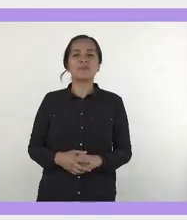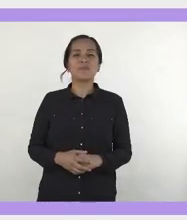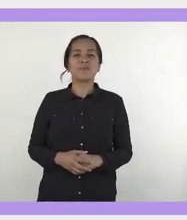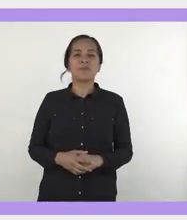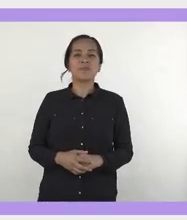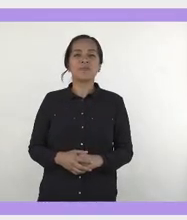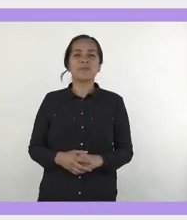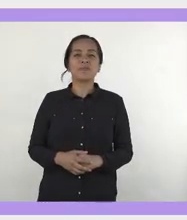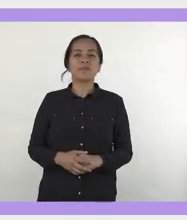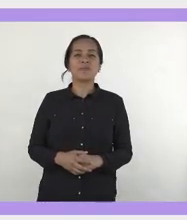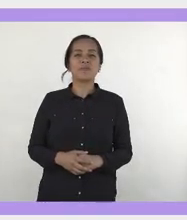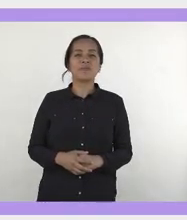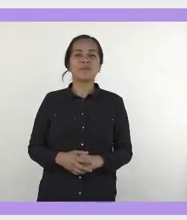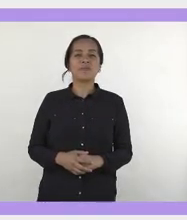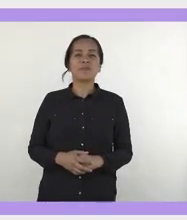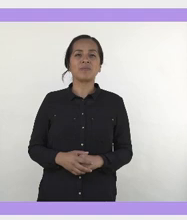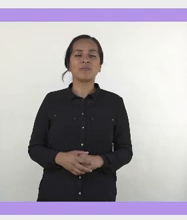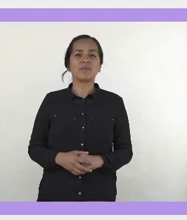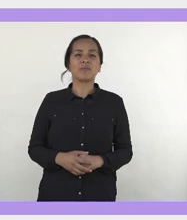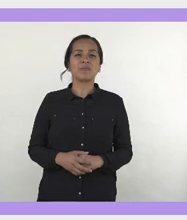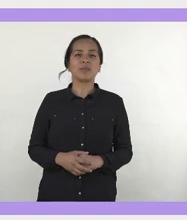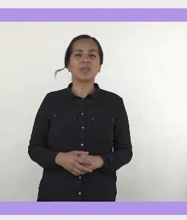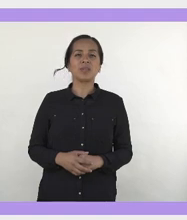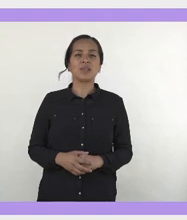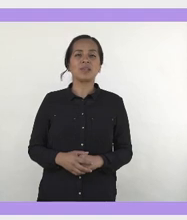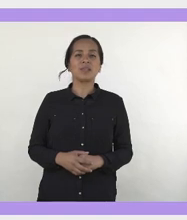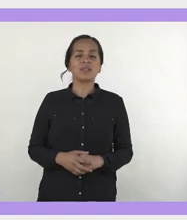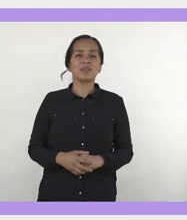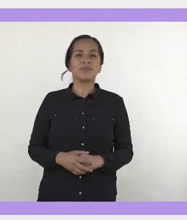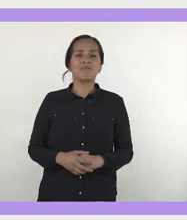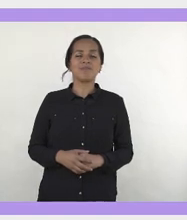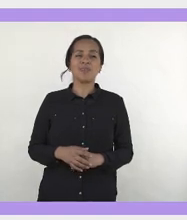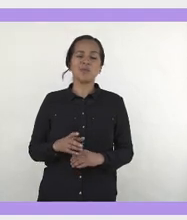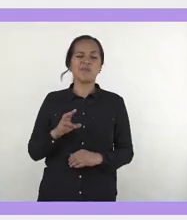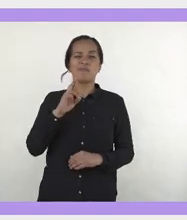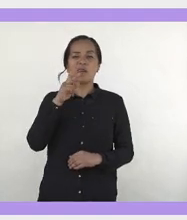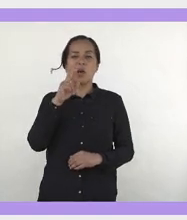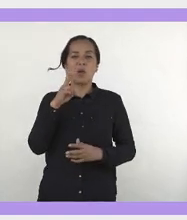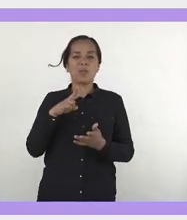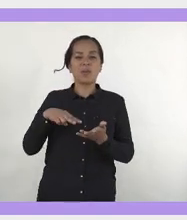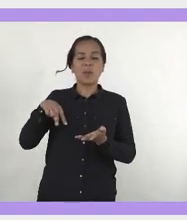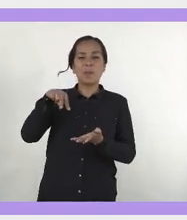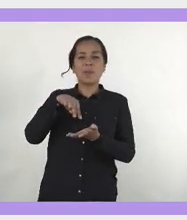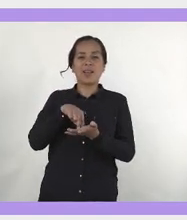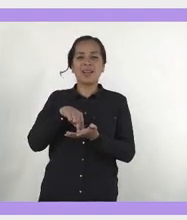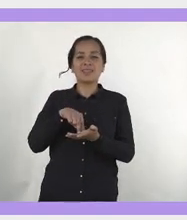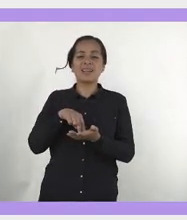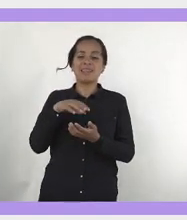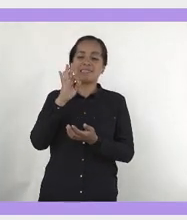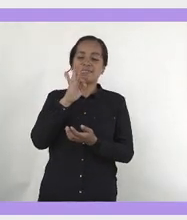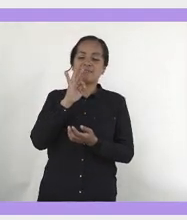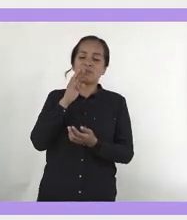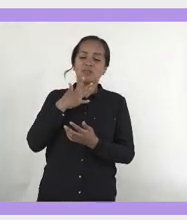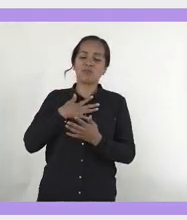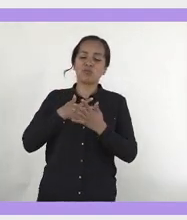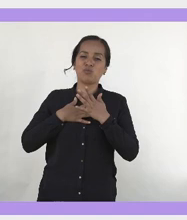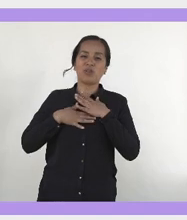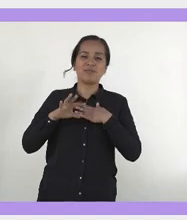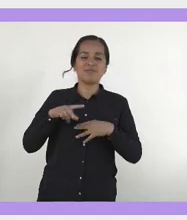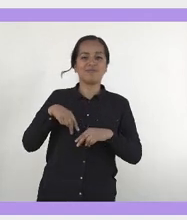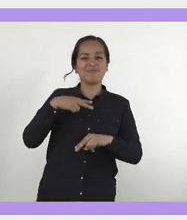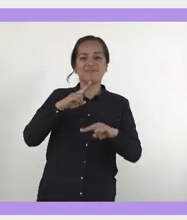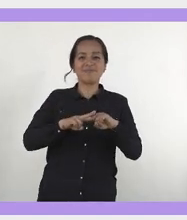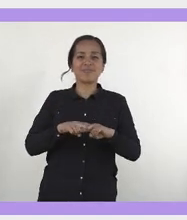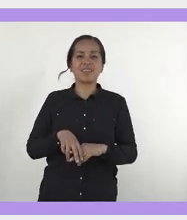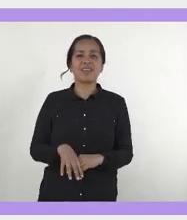A ver, bueno, lo voy a hacer parada, luego si me canso me siento, pero es cortito así que creo